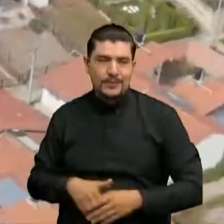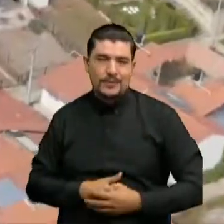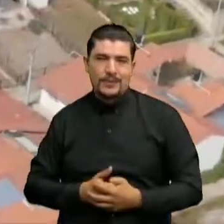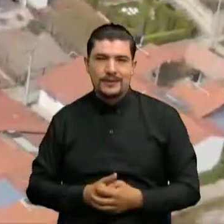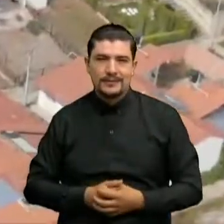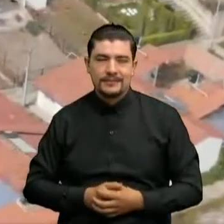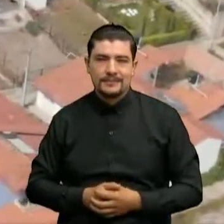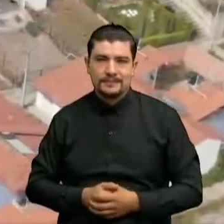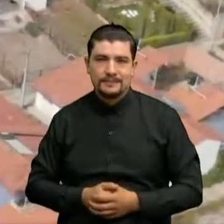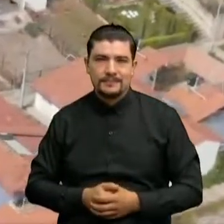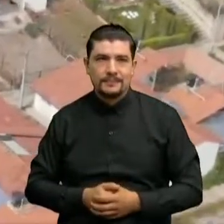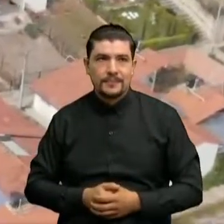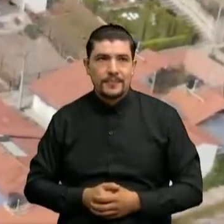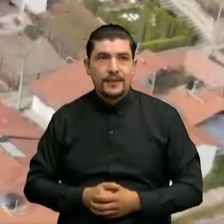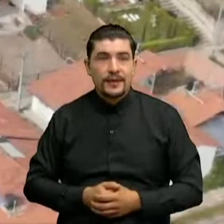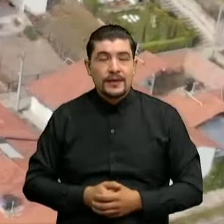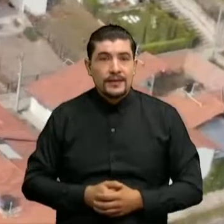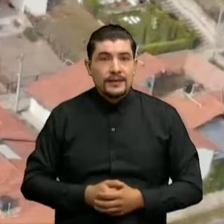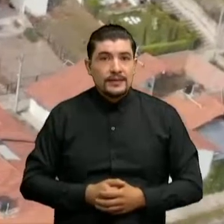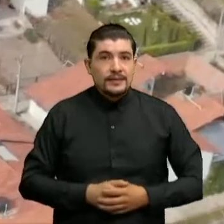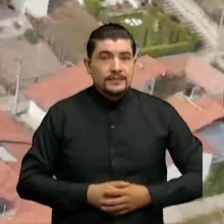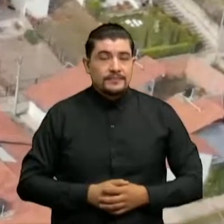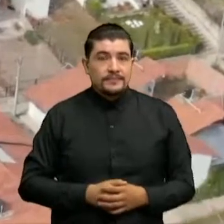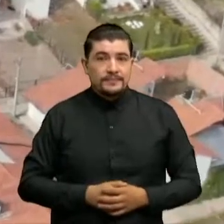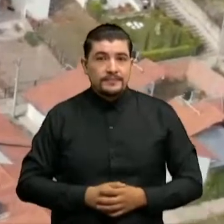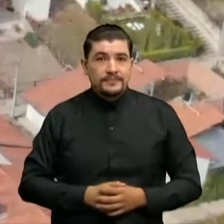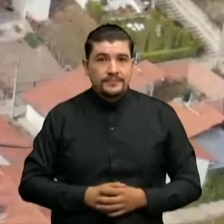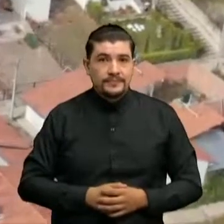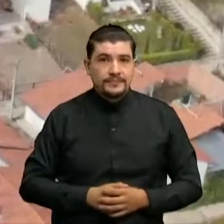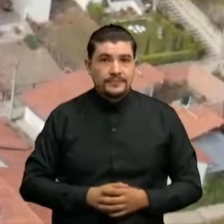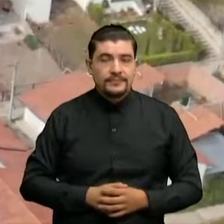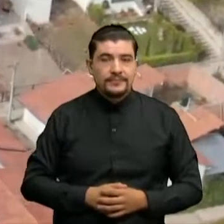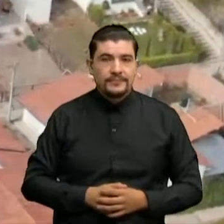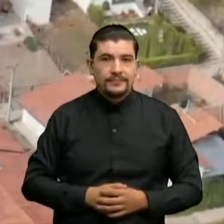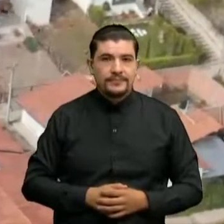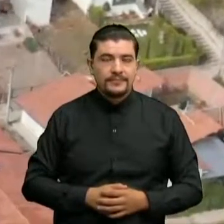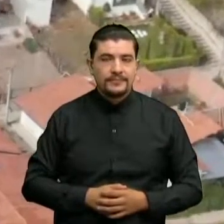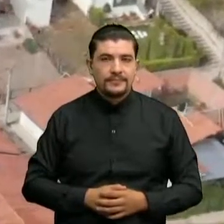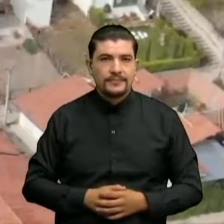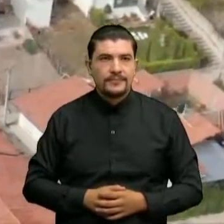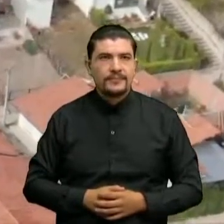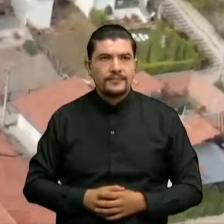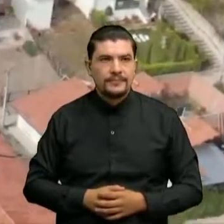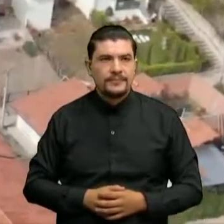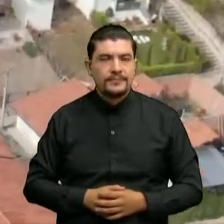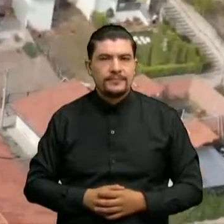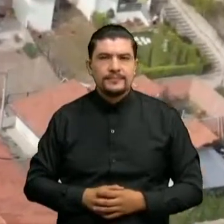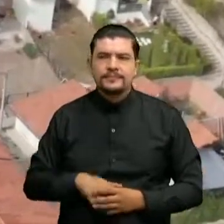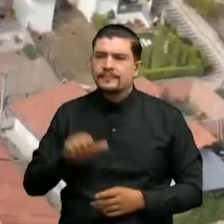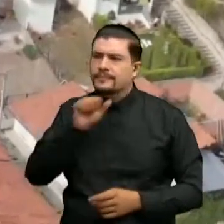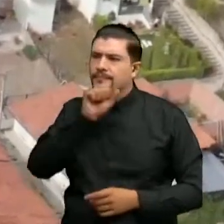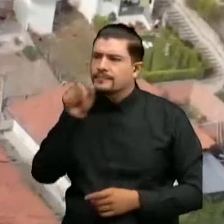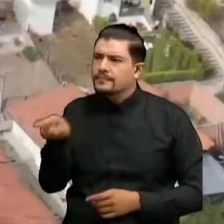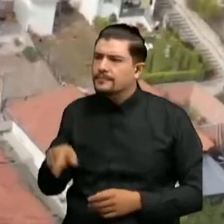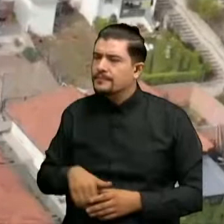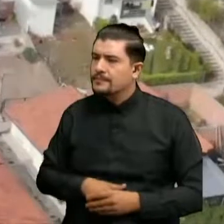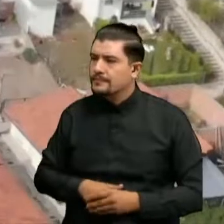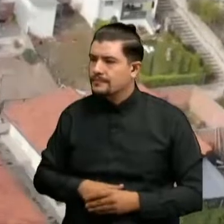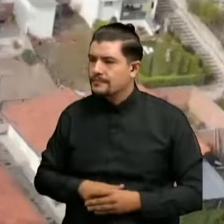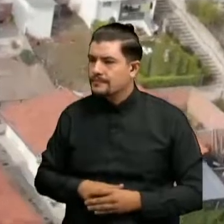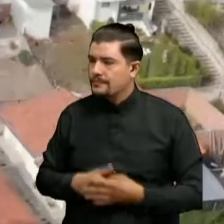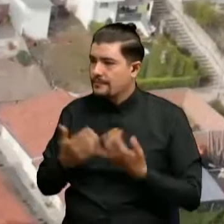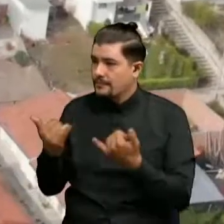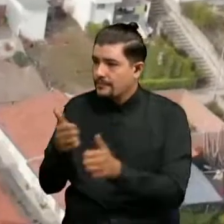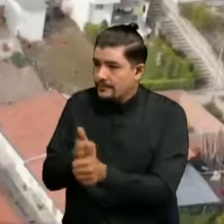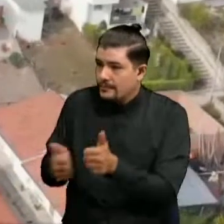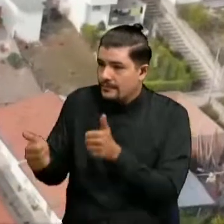existe en este sector Pues animan a que la reactivación económica vaya avanzando León, una pequeña pregunta acerca de este tema ¿Cómo